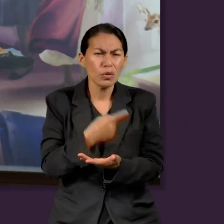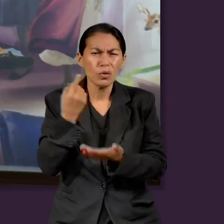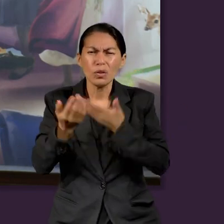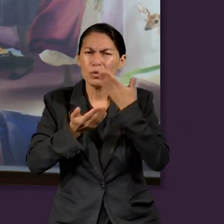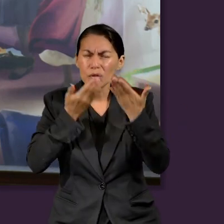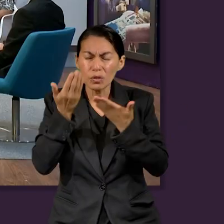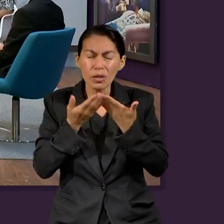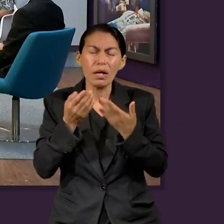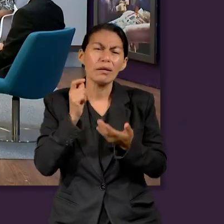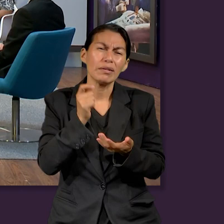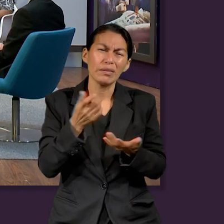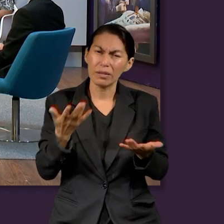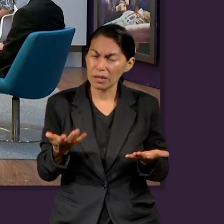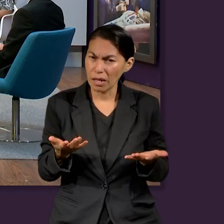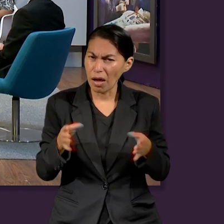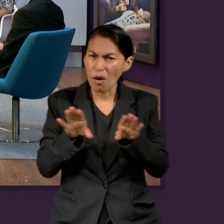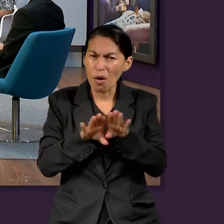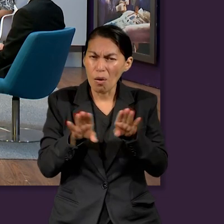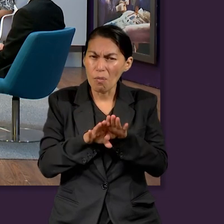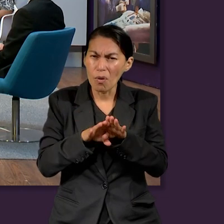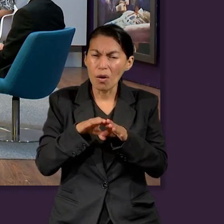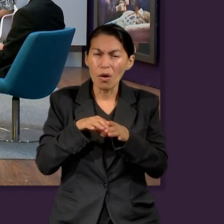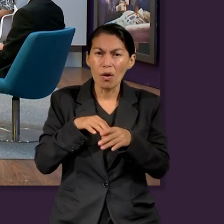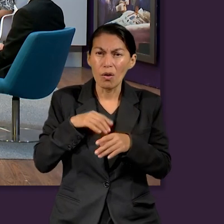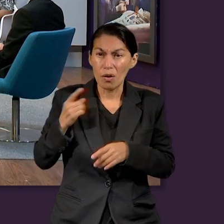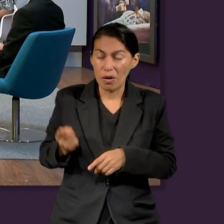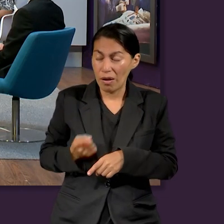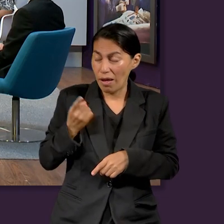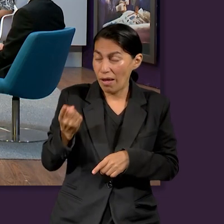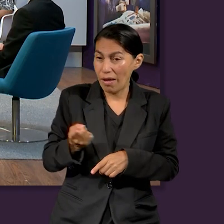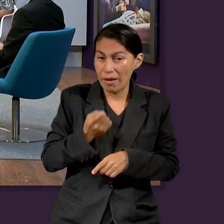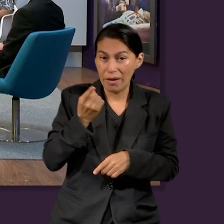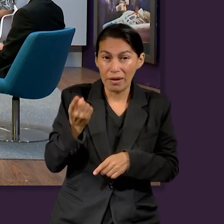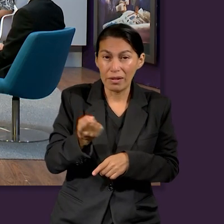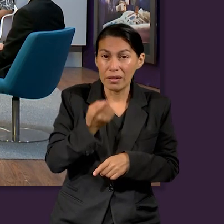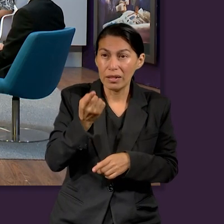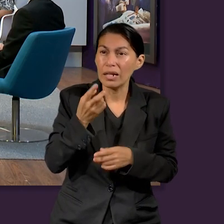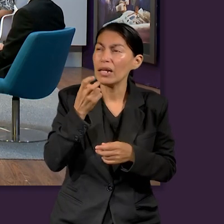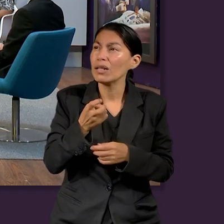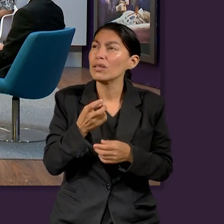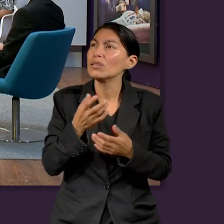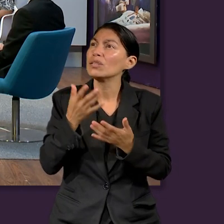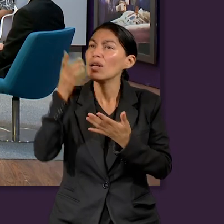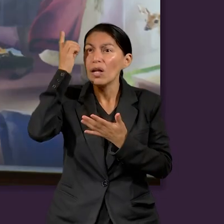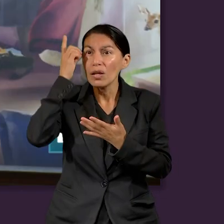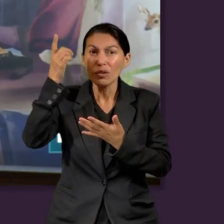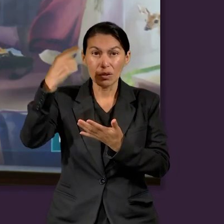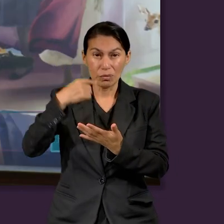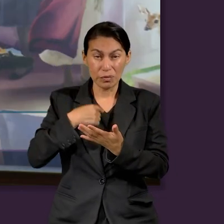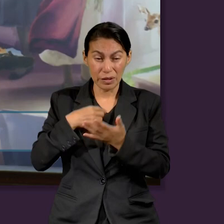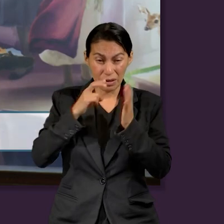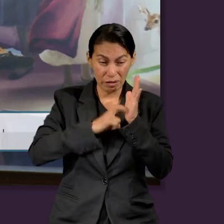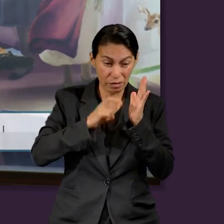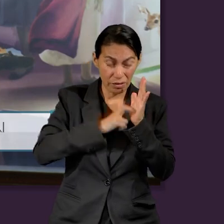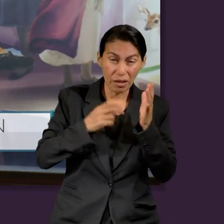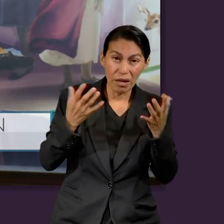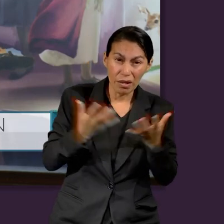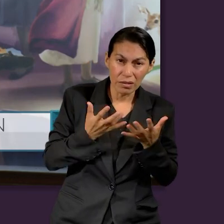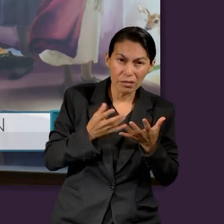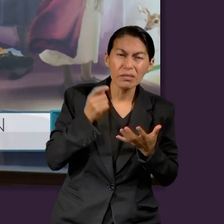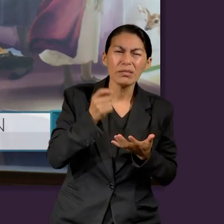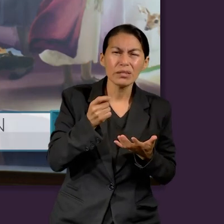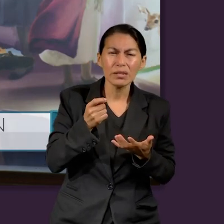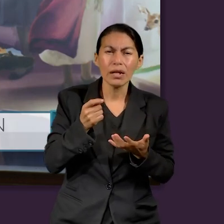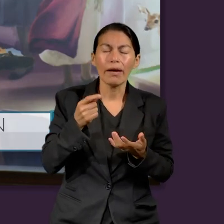esto, sino todos. Es parte, como dice Emily, al vivir en la eternidad, debemos comentar a otros lo que Dios puede hacer en sus vidas. Entonces, no